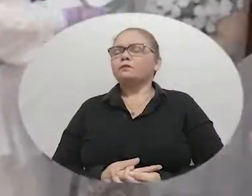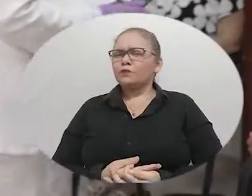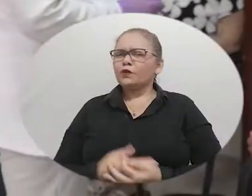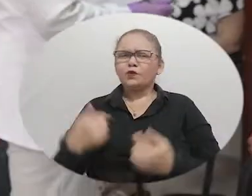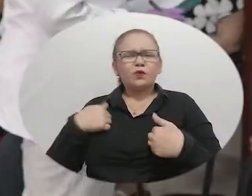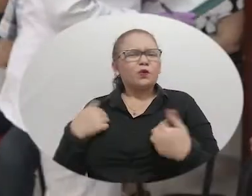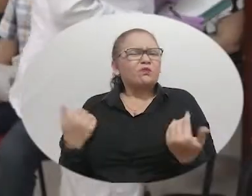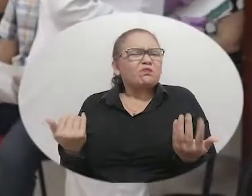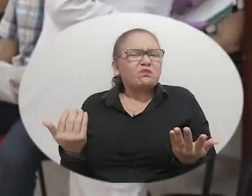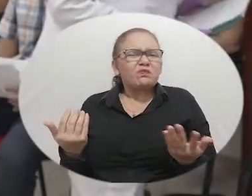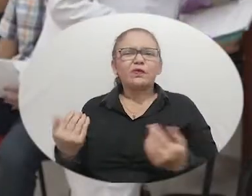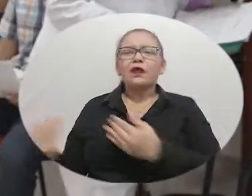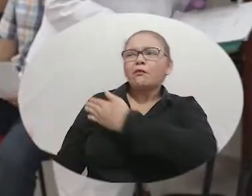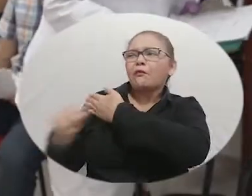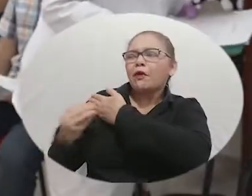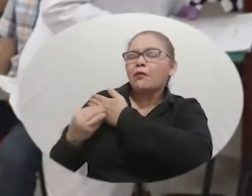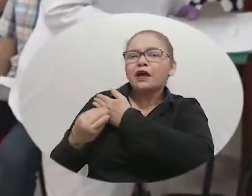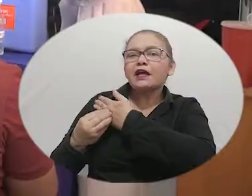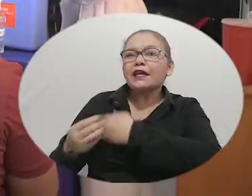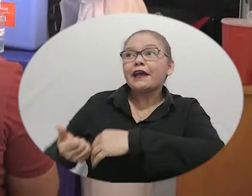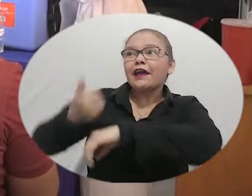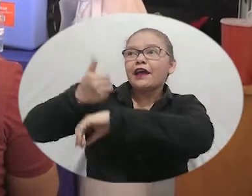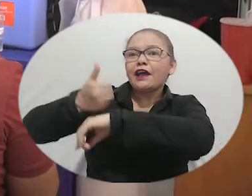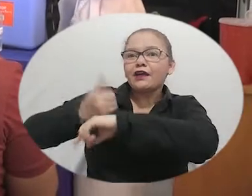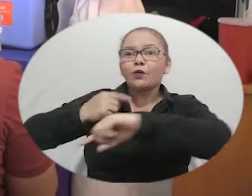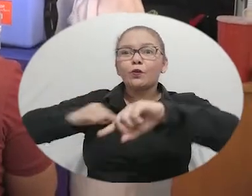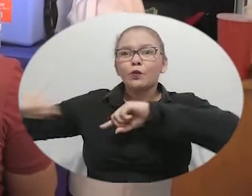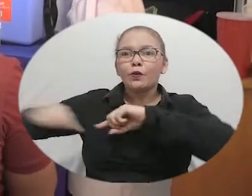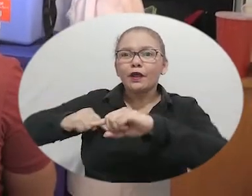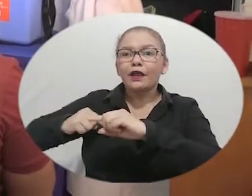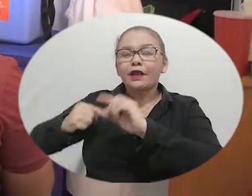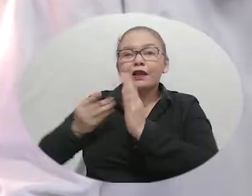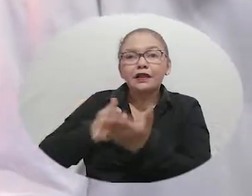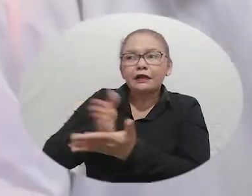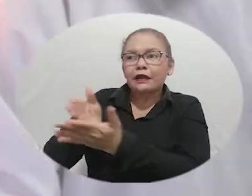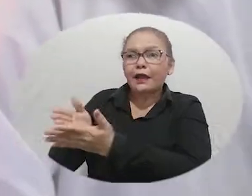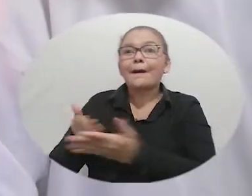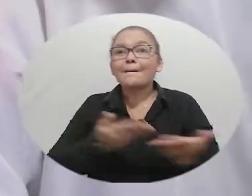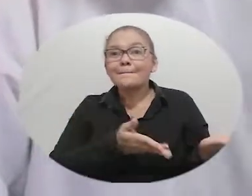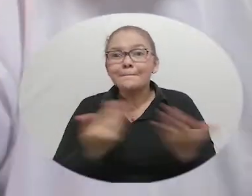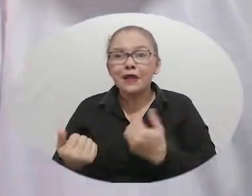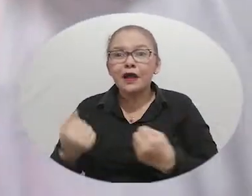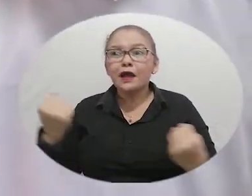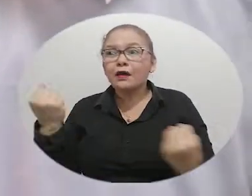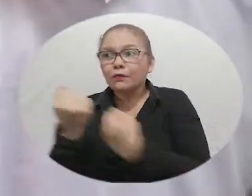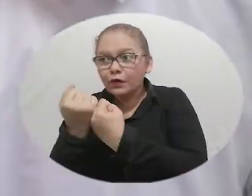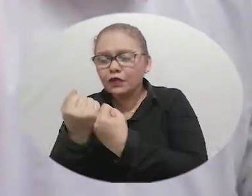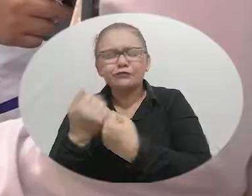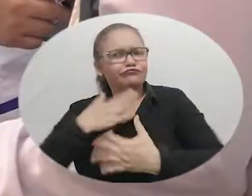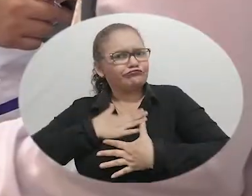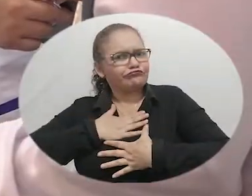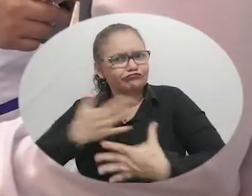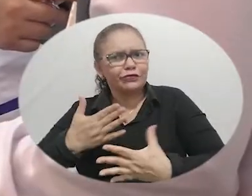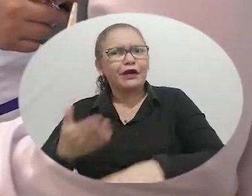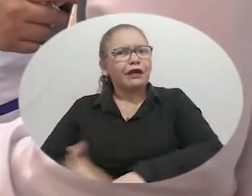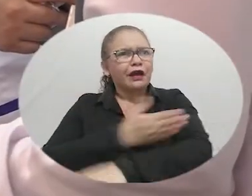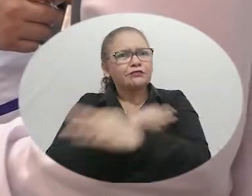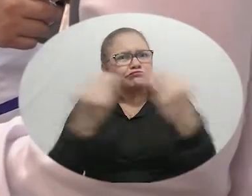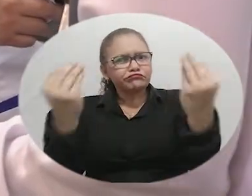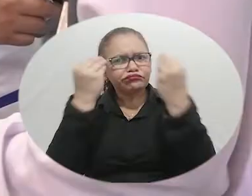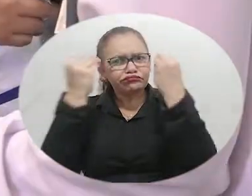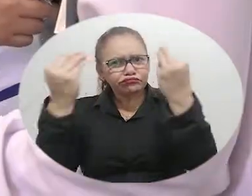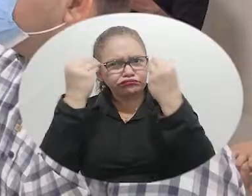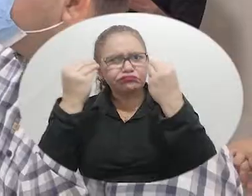recibimos una convocatoria por medio de la dirección del programa para venir a apoyar directamente a esta jornada de